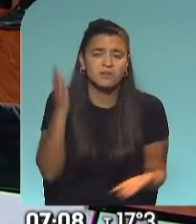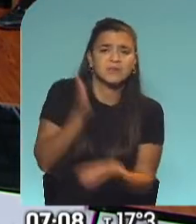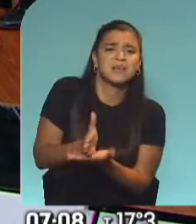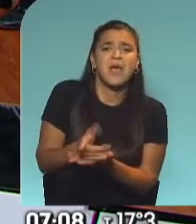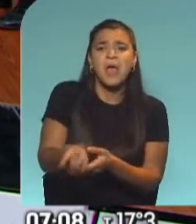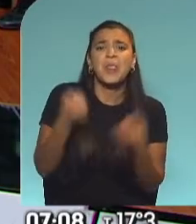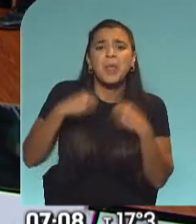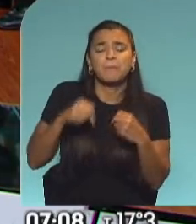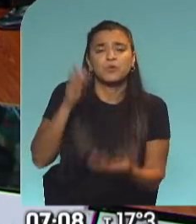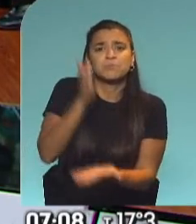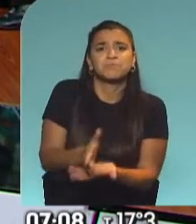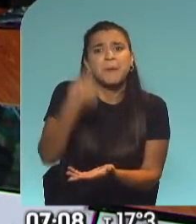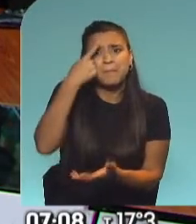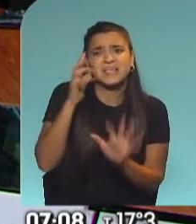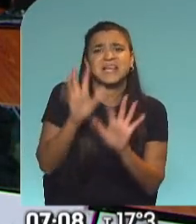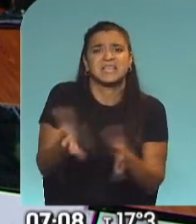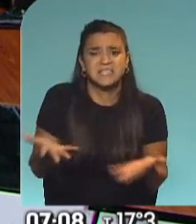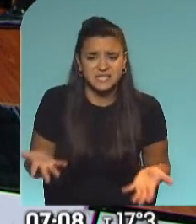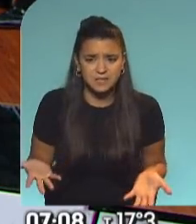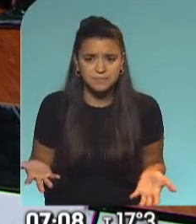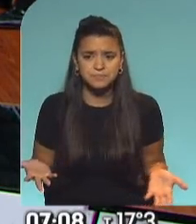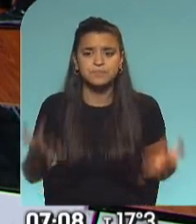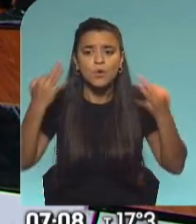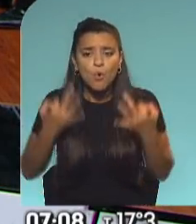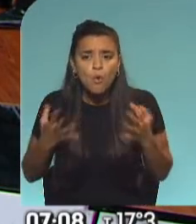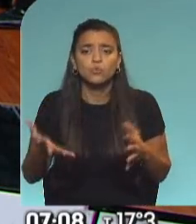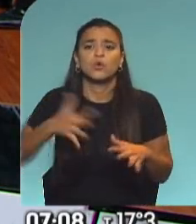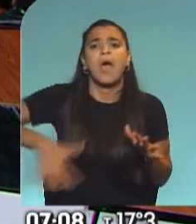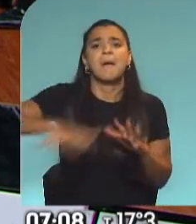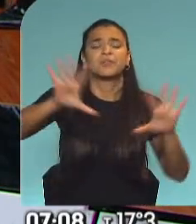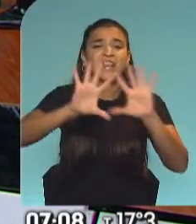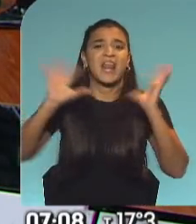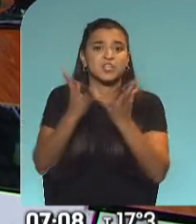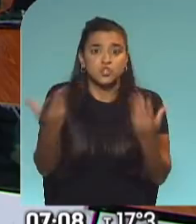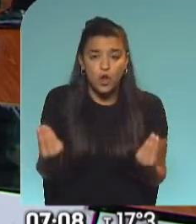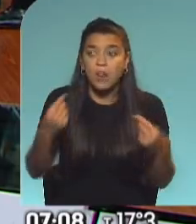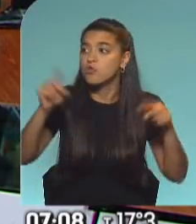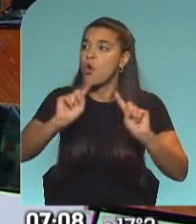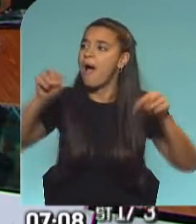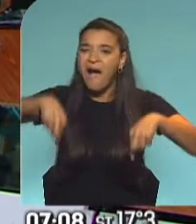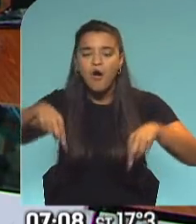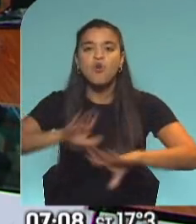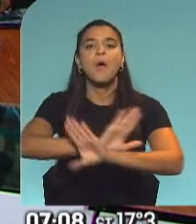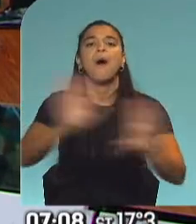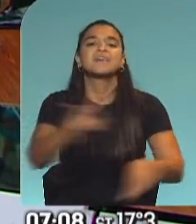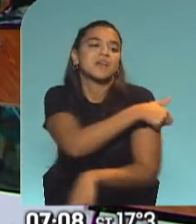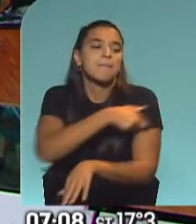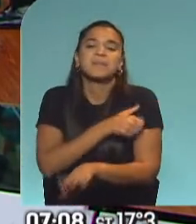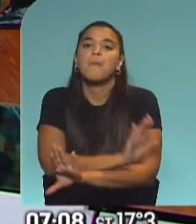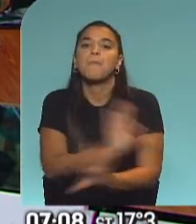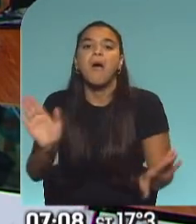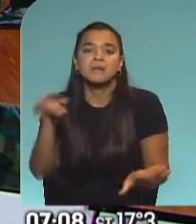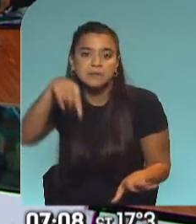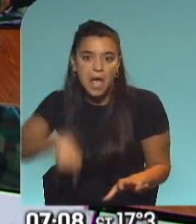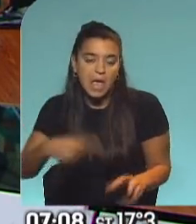a un deportista que piensa de esa manera. Justamente en el ámbito internacional le digo, no, ahora no sos más el capitán en